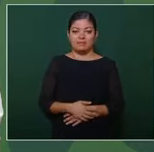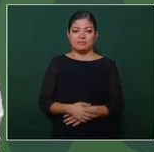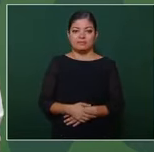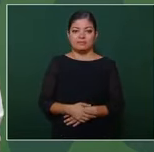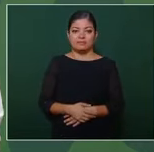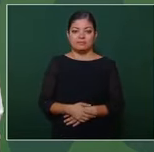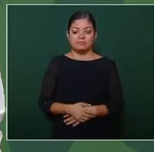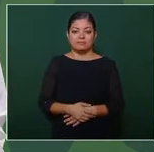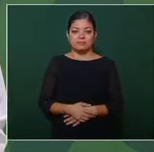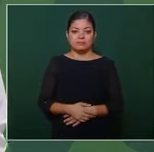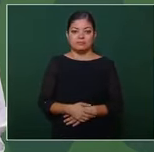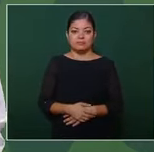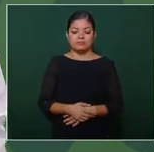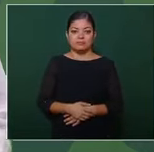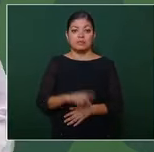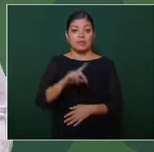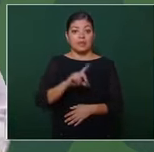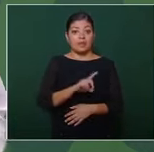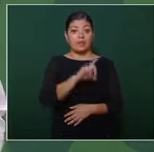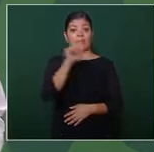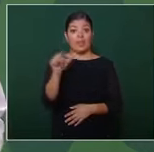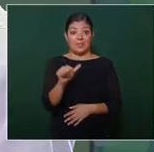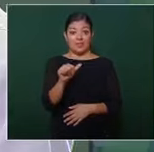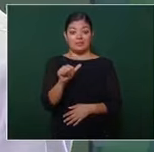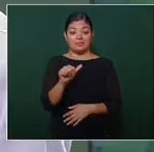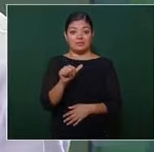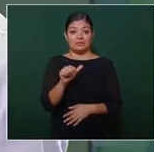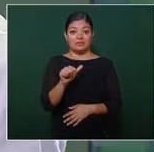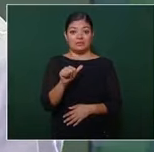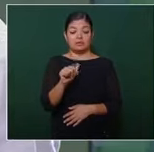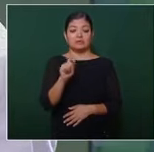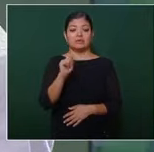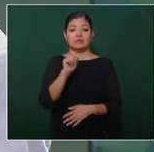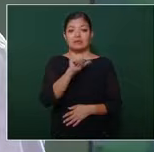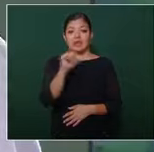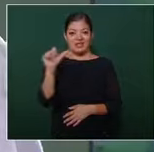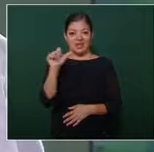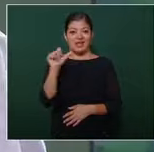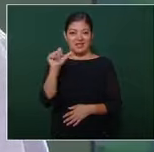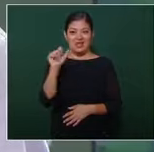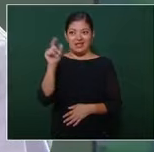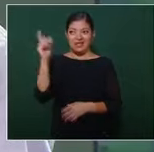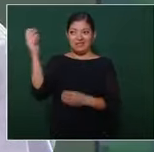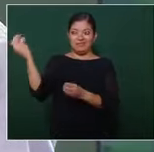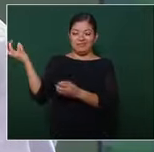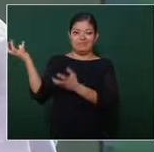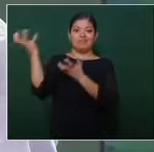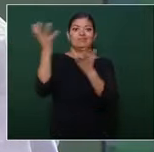y después vinieron los diputados de la Unión Europea